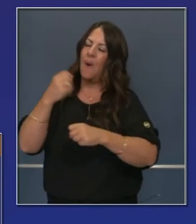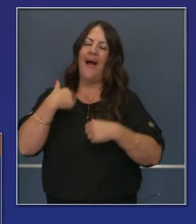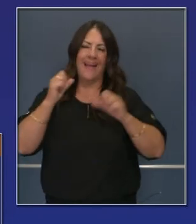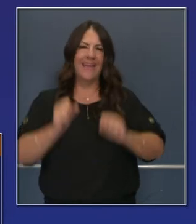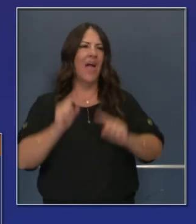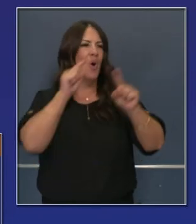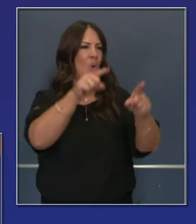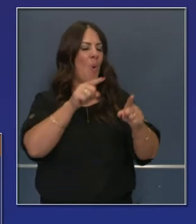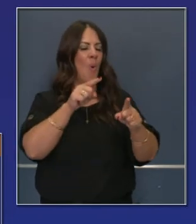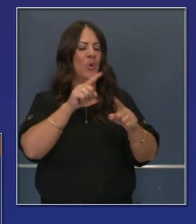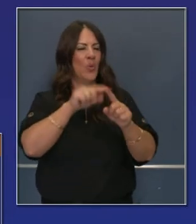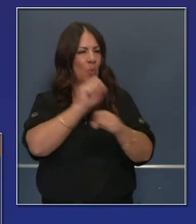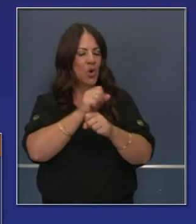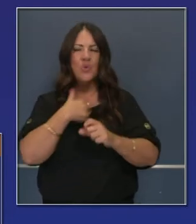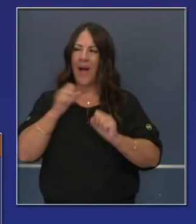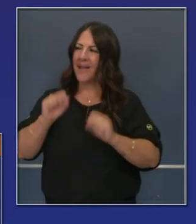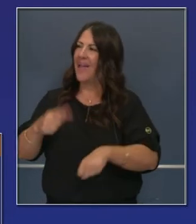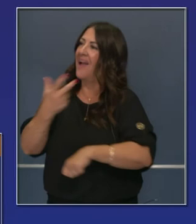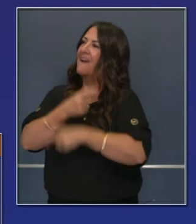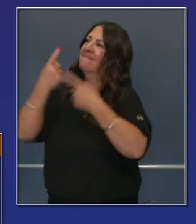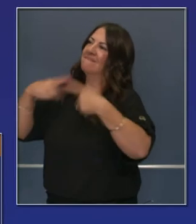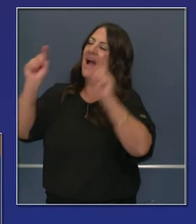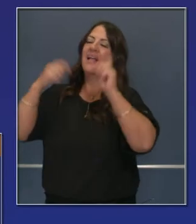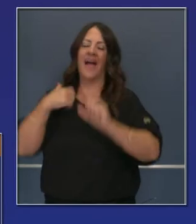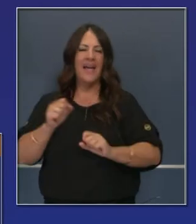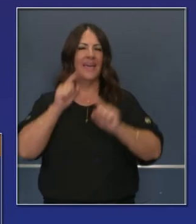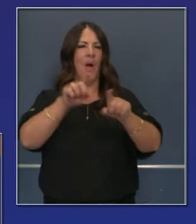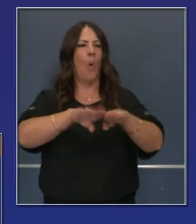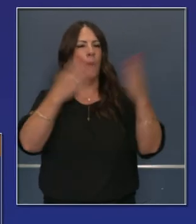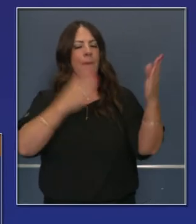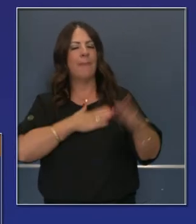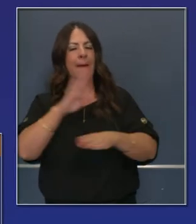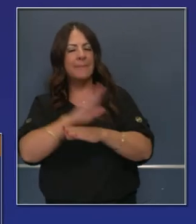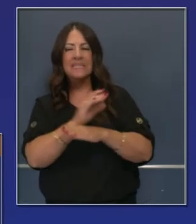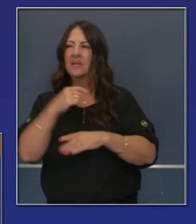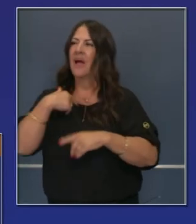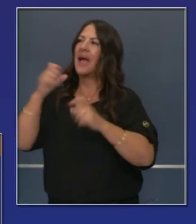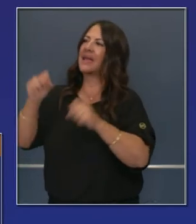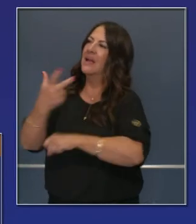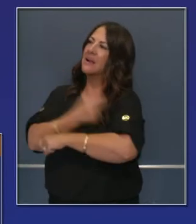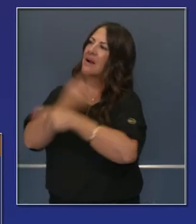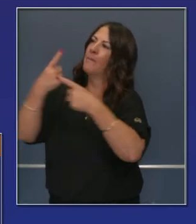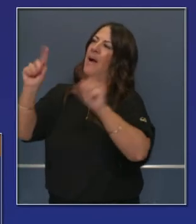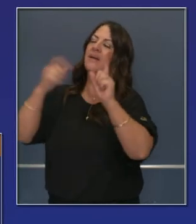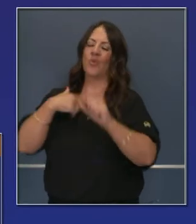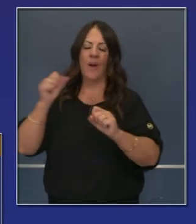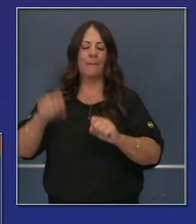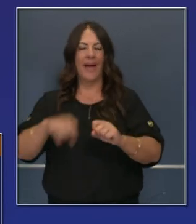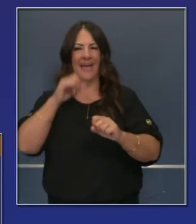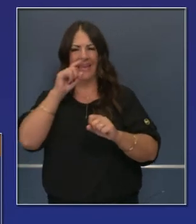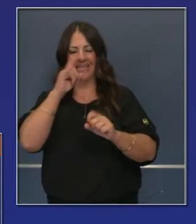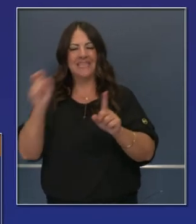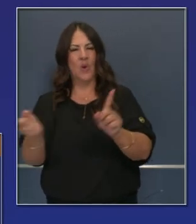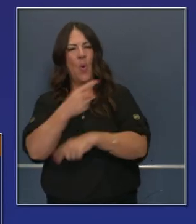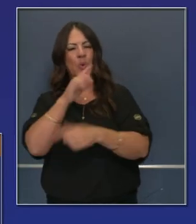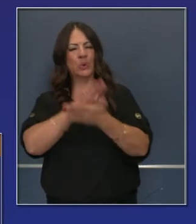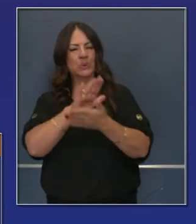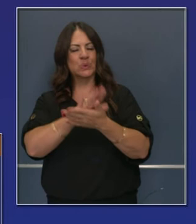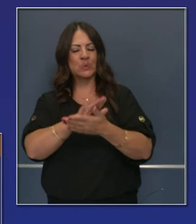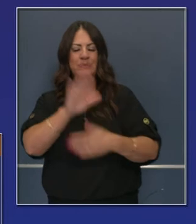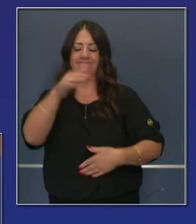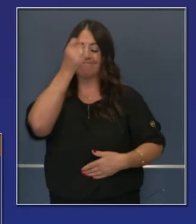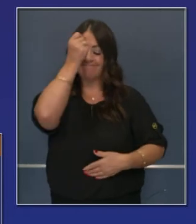escuela? ¿Cuándo podré yo volver a trabajar? ¿Cuándo reabriré mis puertas de mi negocio, de mis puertas y la realidad sombría,